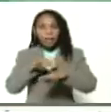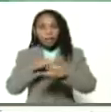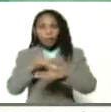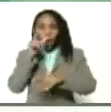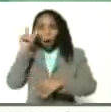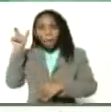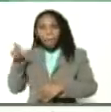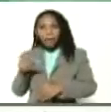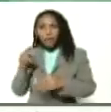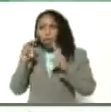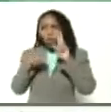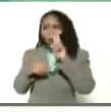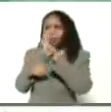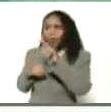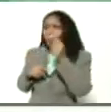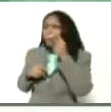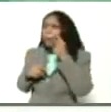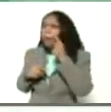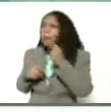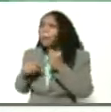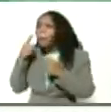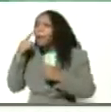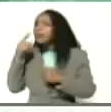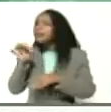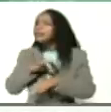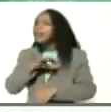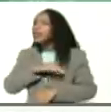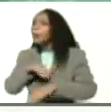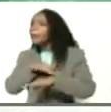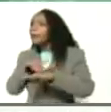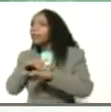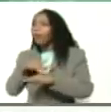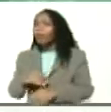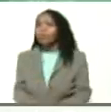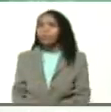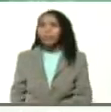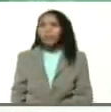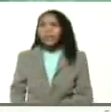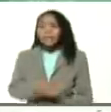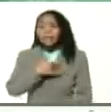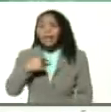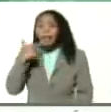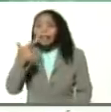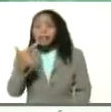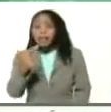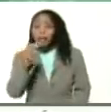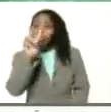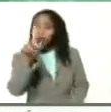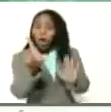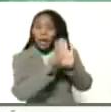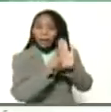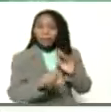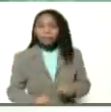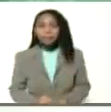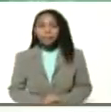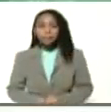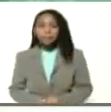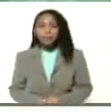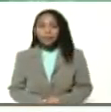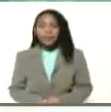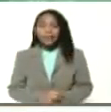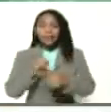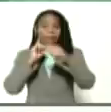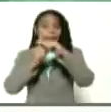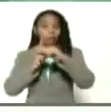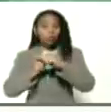no lo veo ahí, señor ministro, quiere decir que serían dos leyes que se